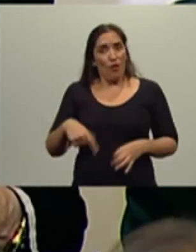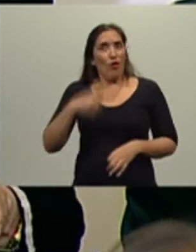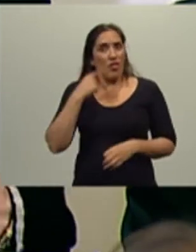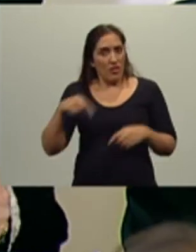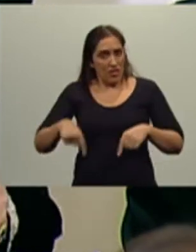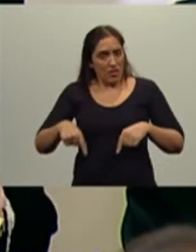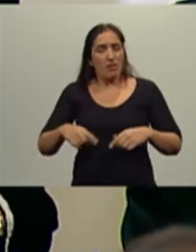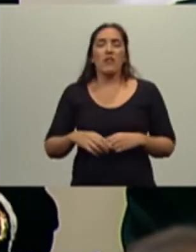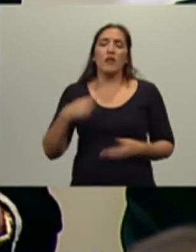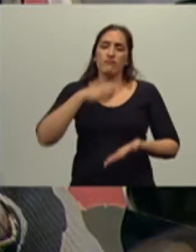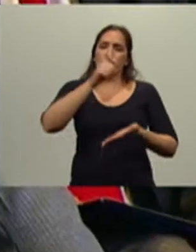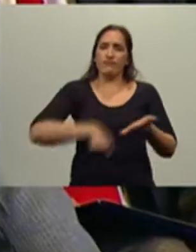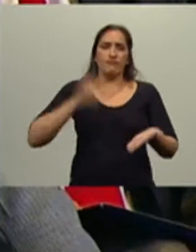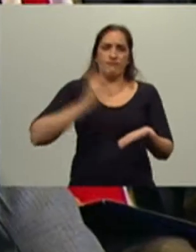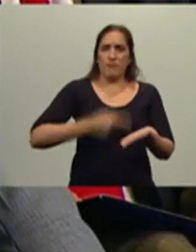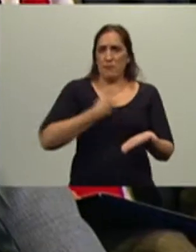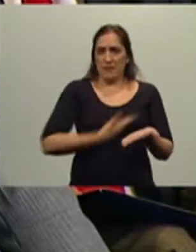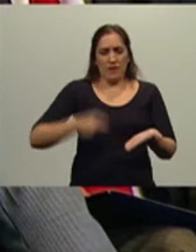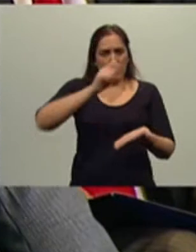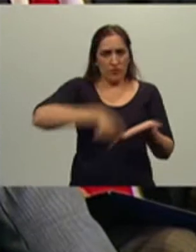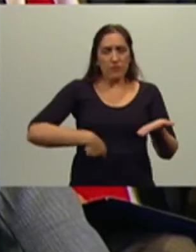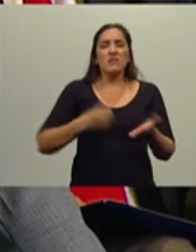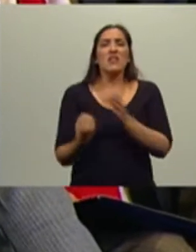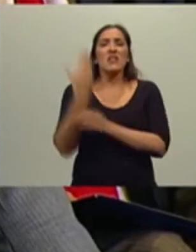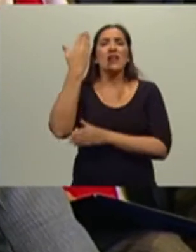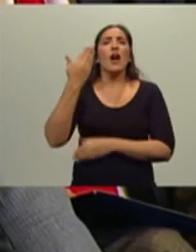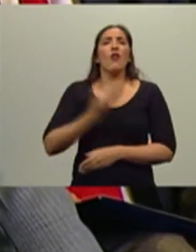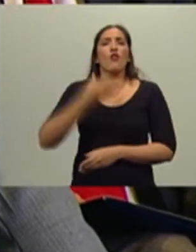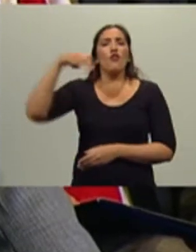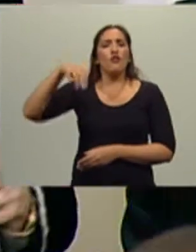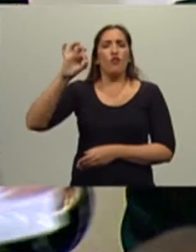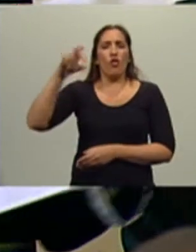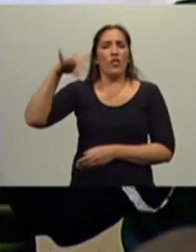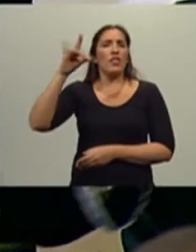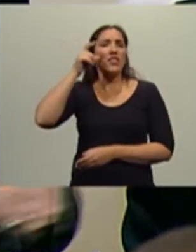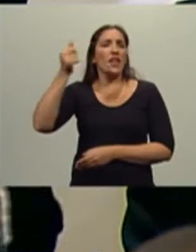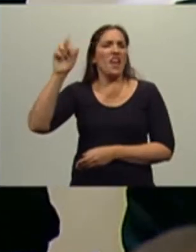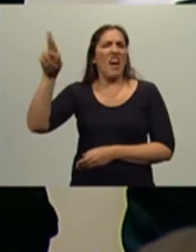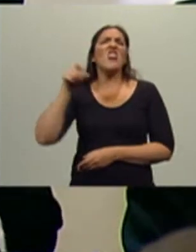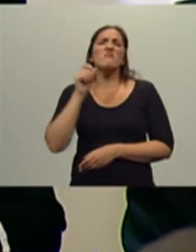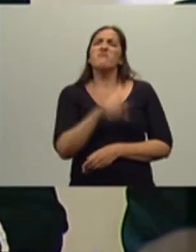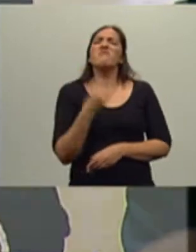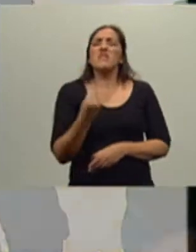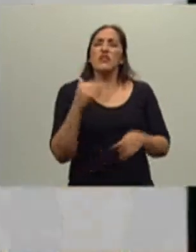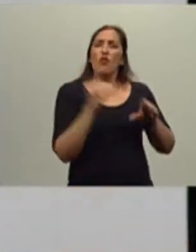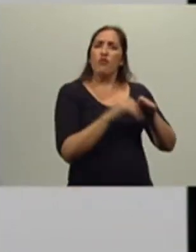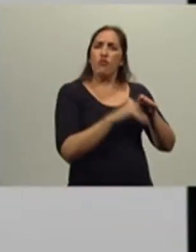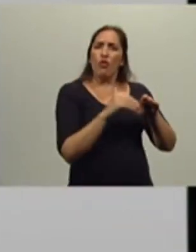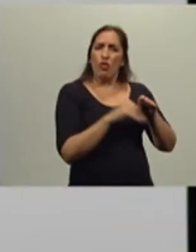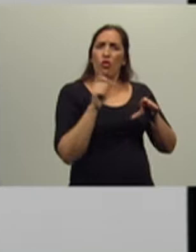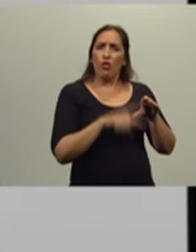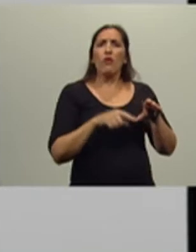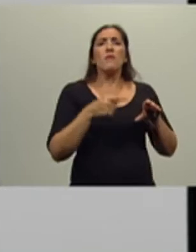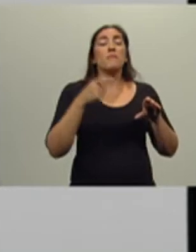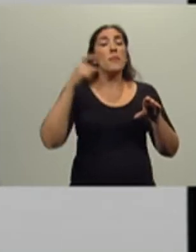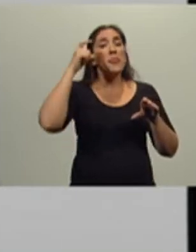decreto hemos creado el Fondear. ¿Qué es el Fondear? Es un fondo por más de